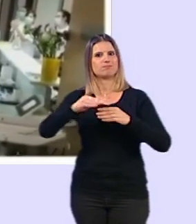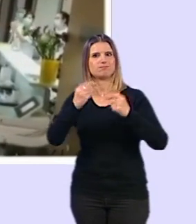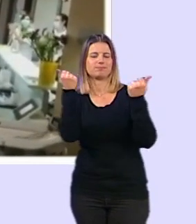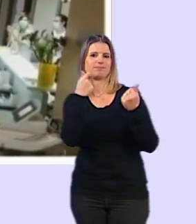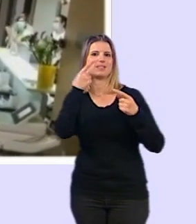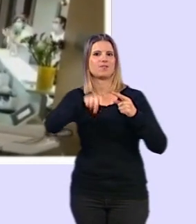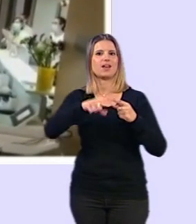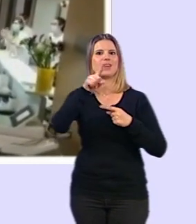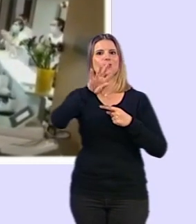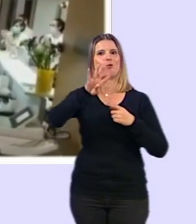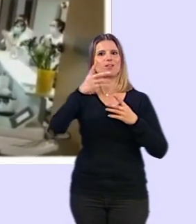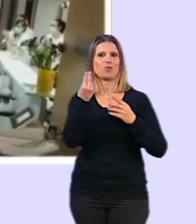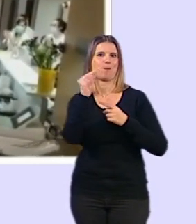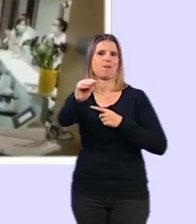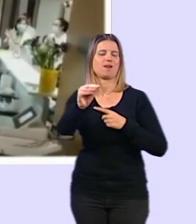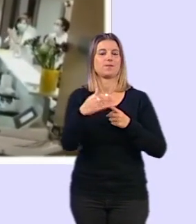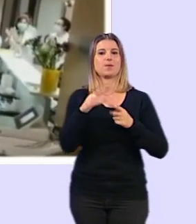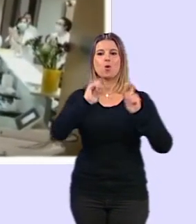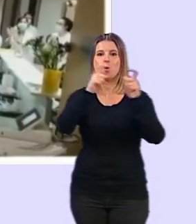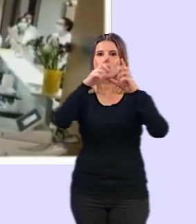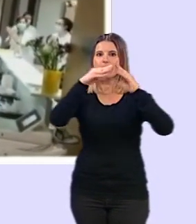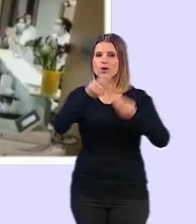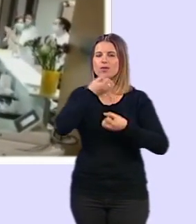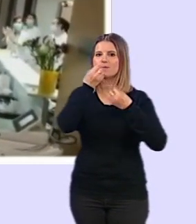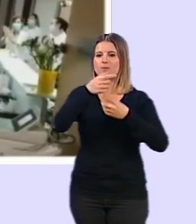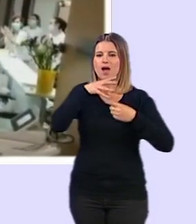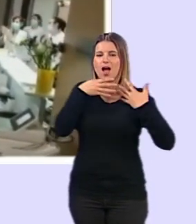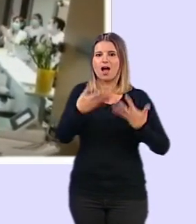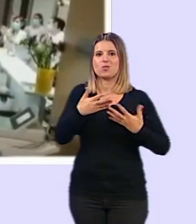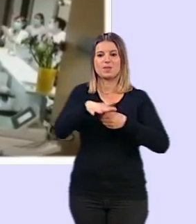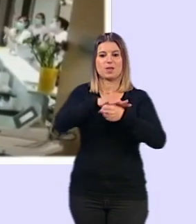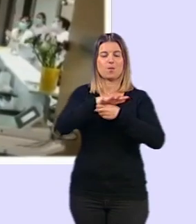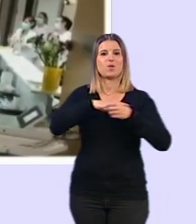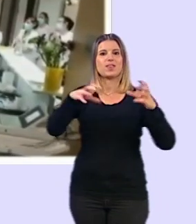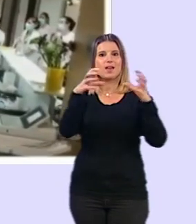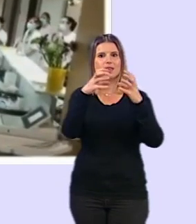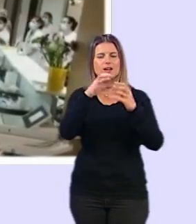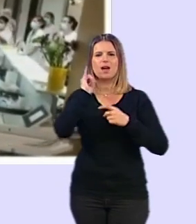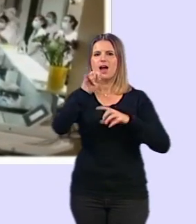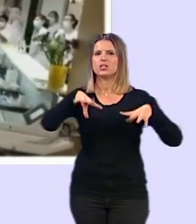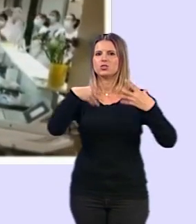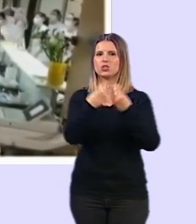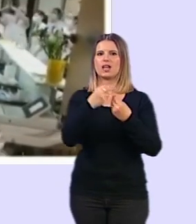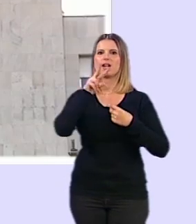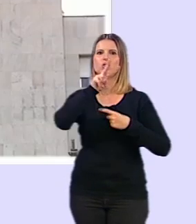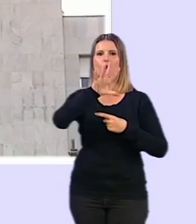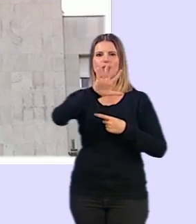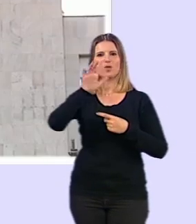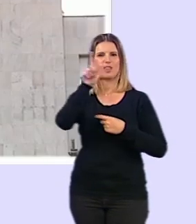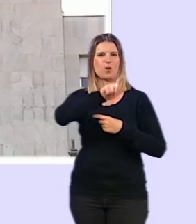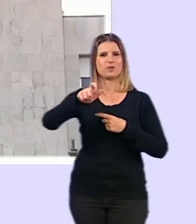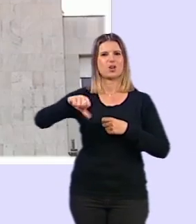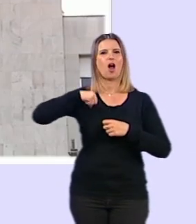más que ayer. Desde la Junta de Andalucía se ha informado de que actualmente en la provincia de Granada hay un total de 255